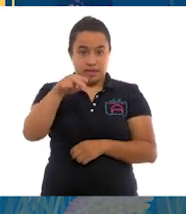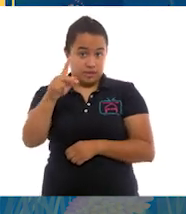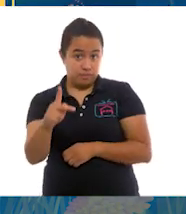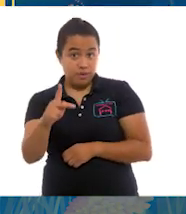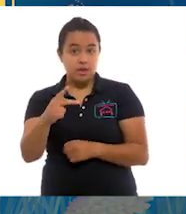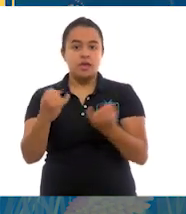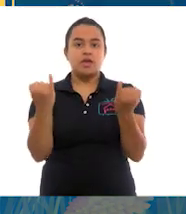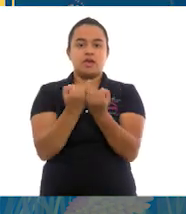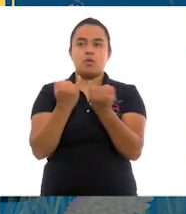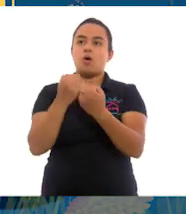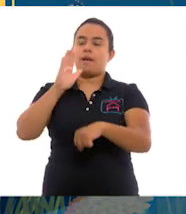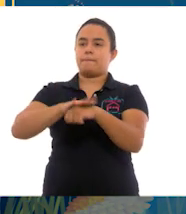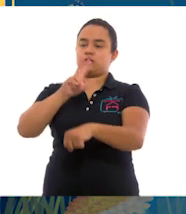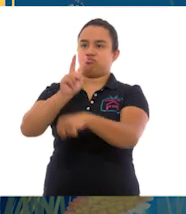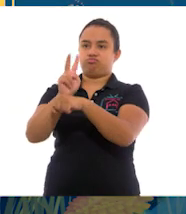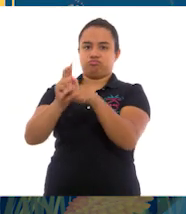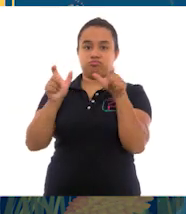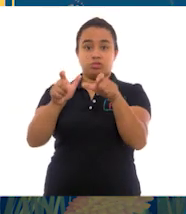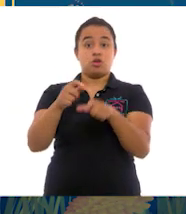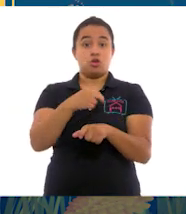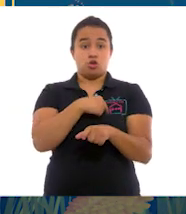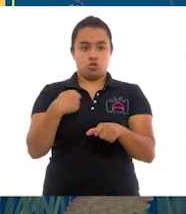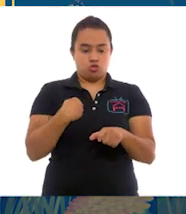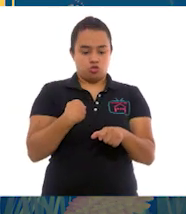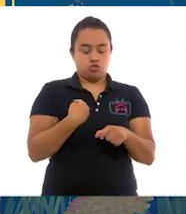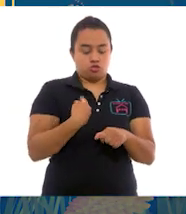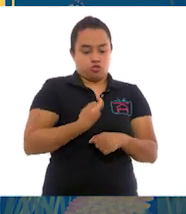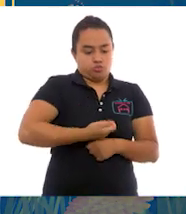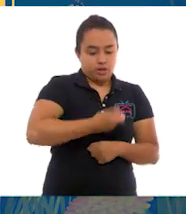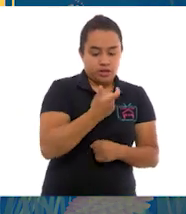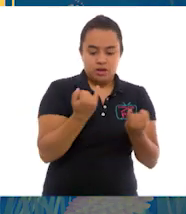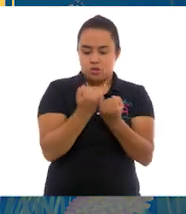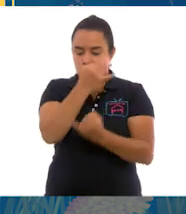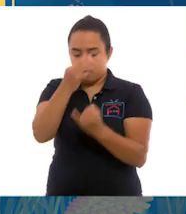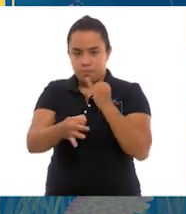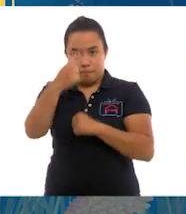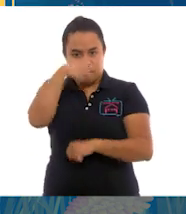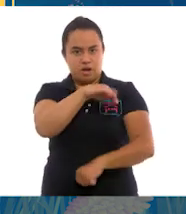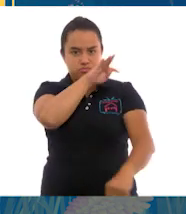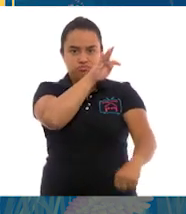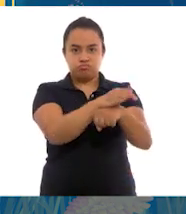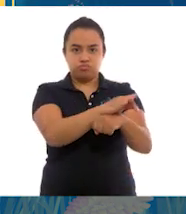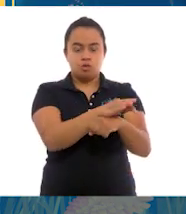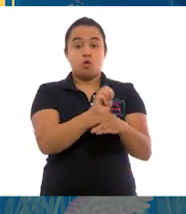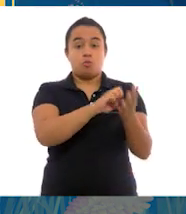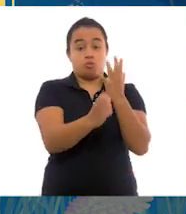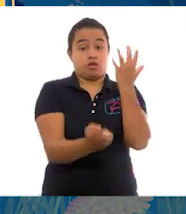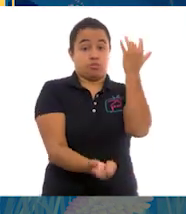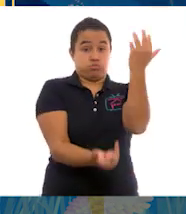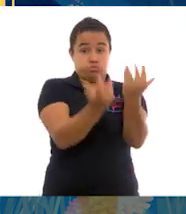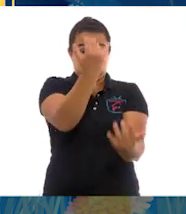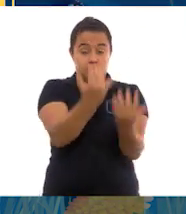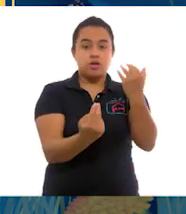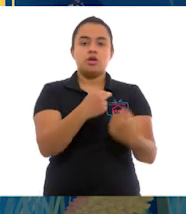Somos la primera y última línea de defensa, desde combatir estos incendios hasta jefes de incidentes. Somos educadores ambientales, con la misión de